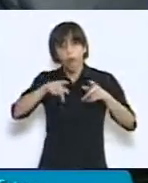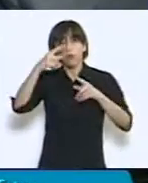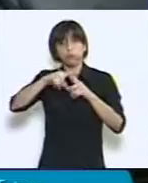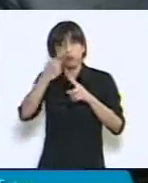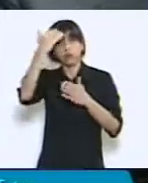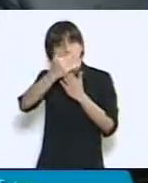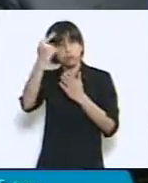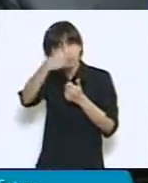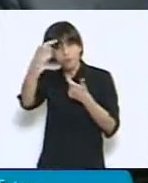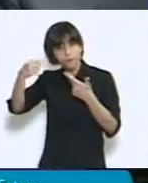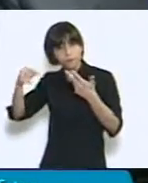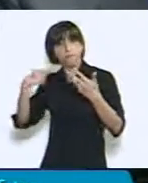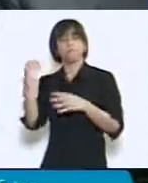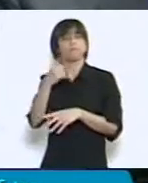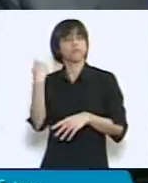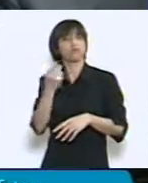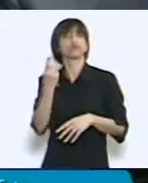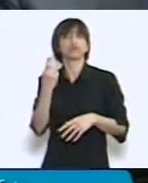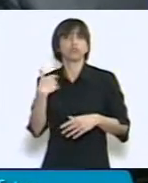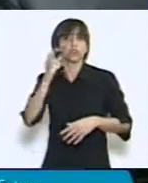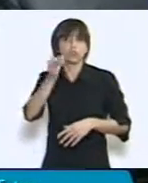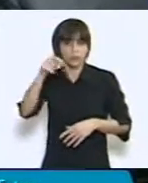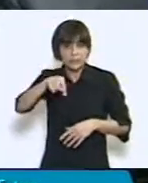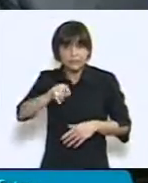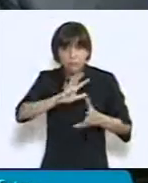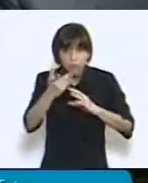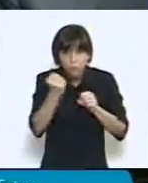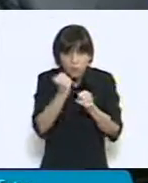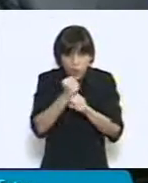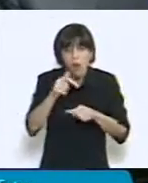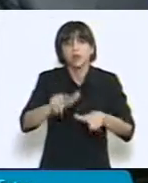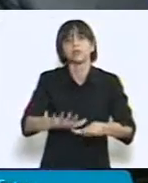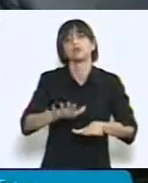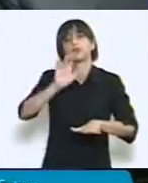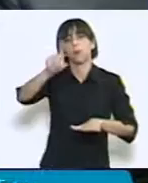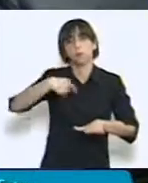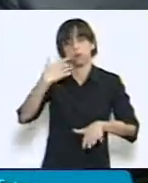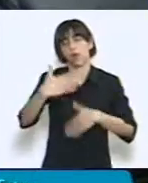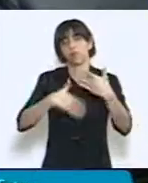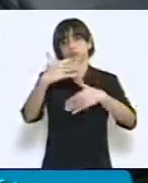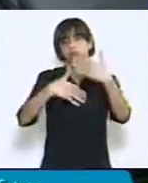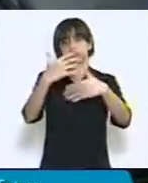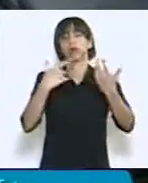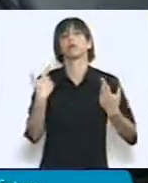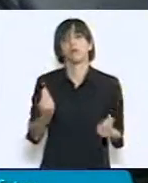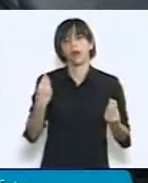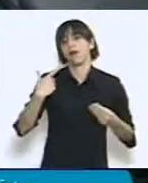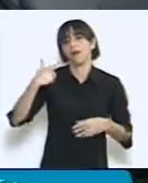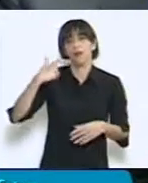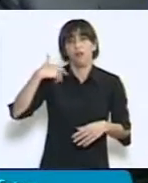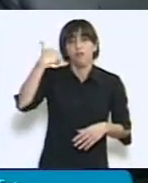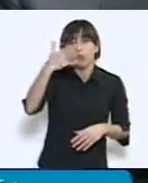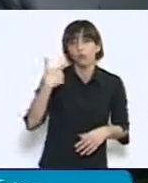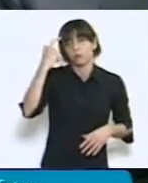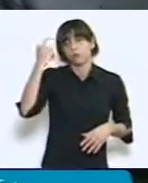Estado que de esta manera podamos erradicar la pobreza